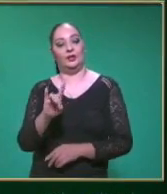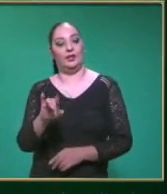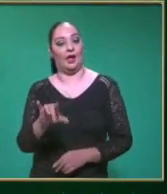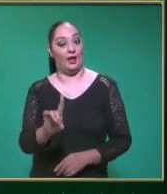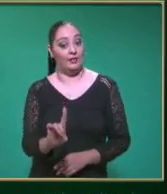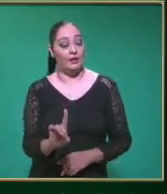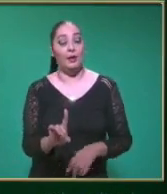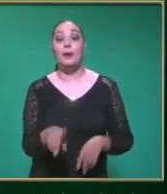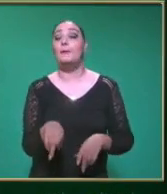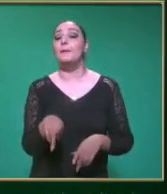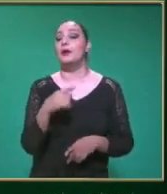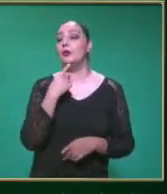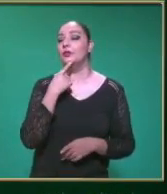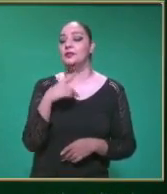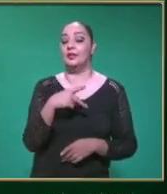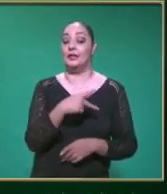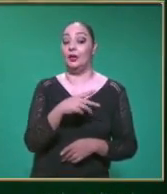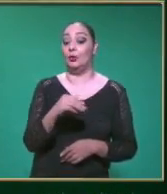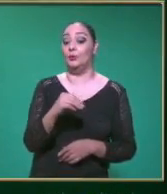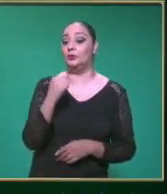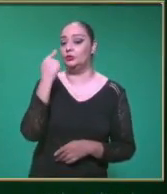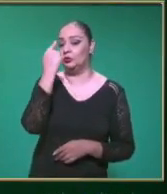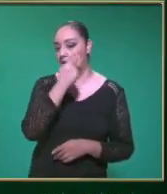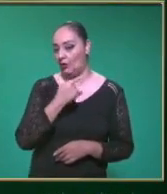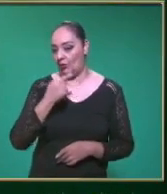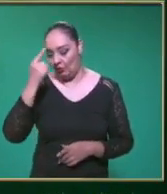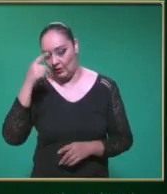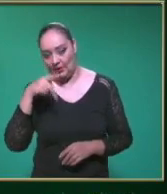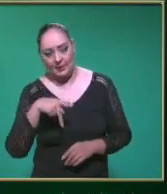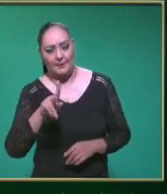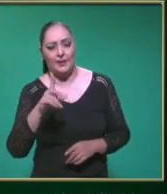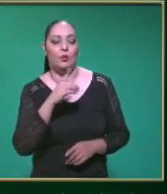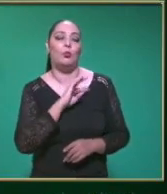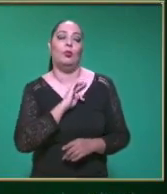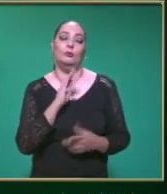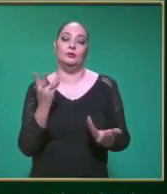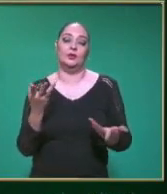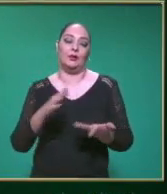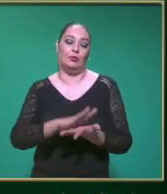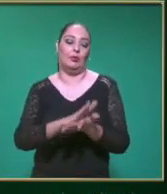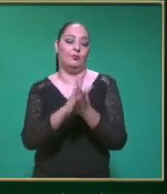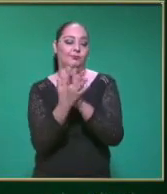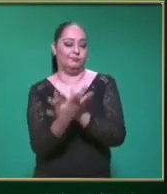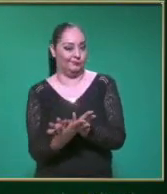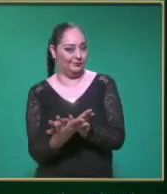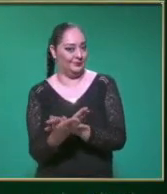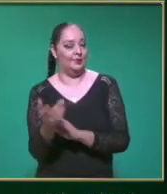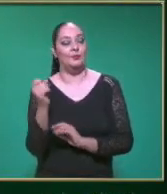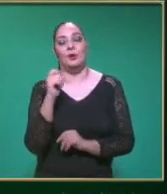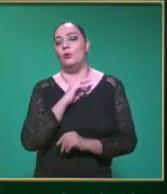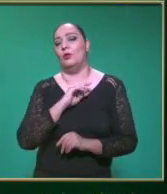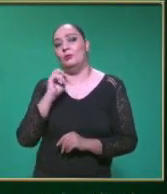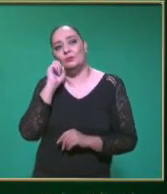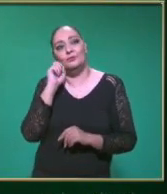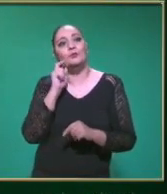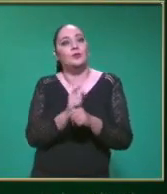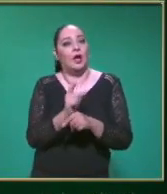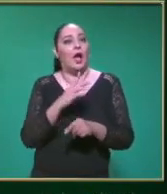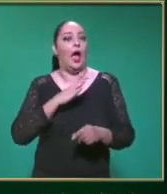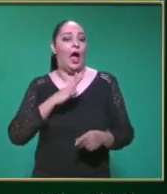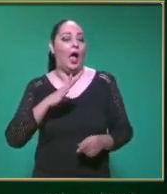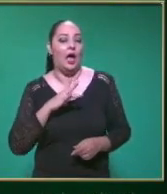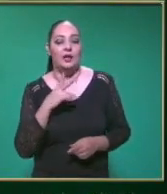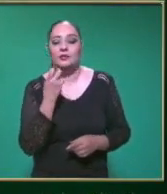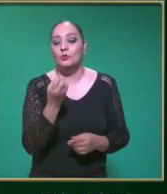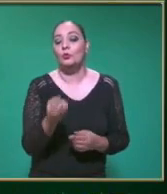Por hora Pero es cuestión De hacer lo que son Unas conversiones Ahí también podemos Nosotros identificar Estos